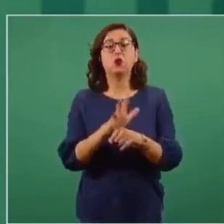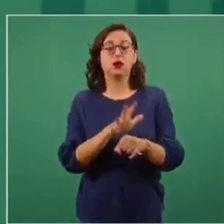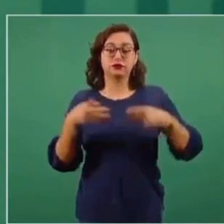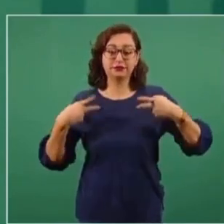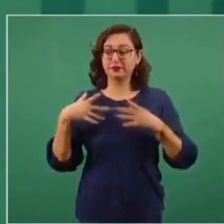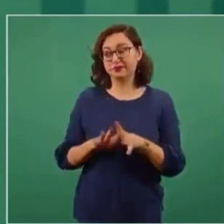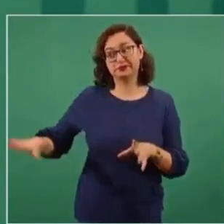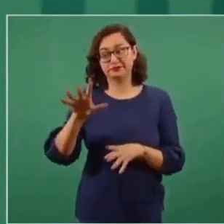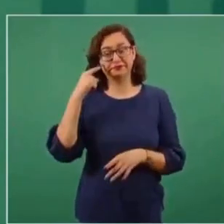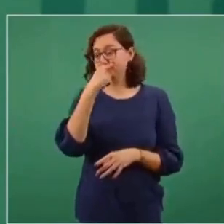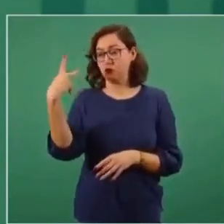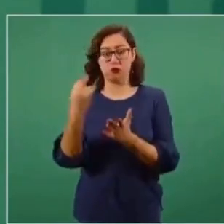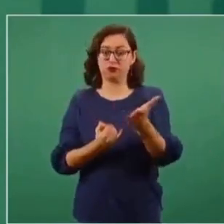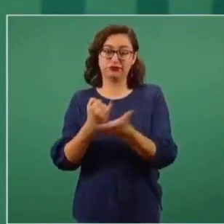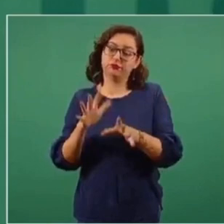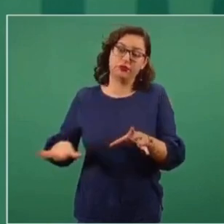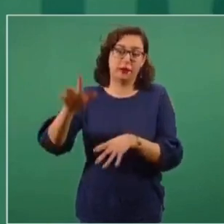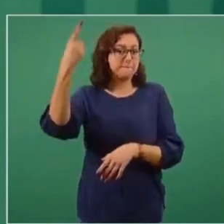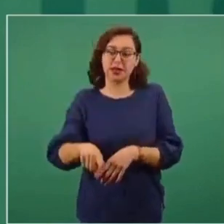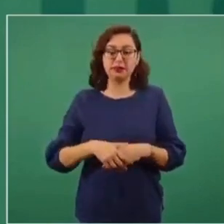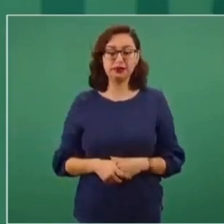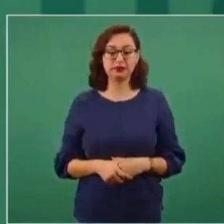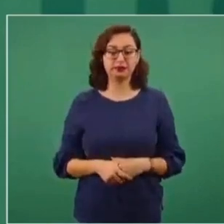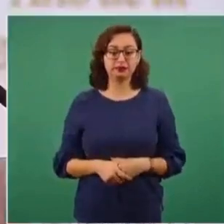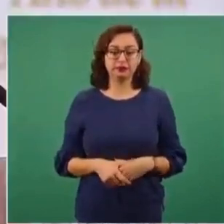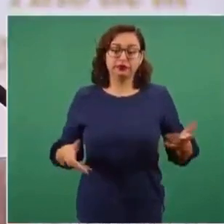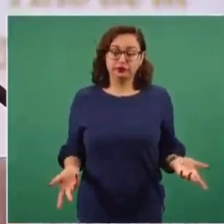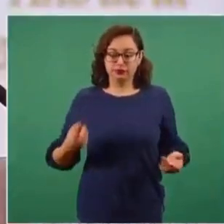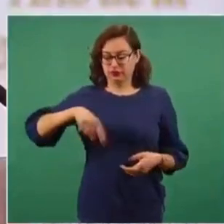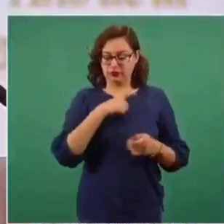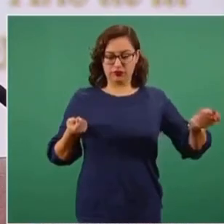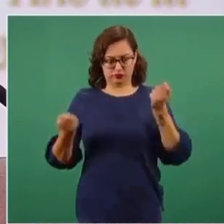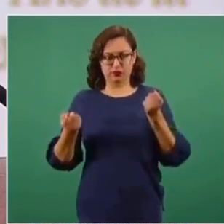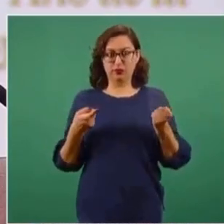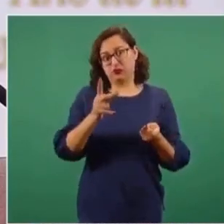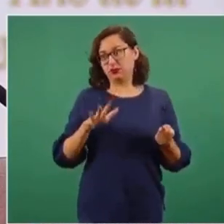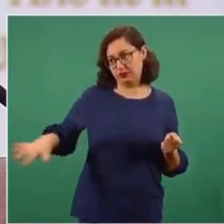el que decida, que sea el pueblo el que manda. O mandar obedeciendo.